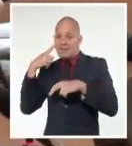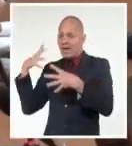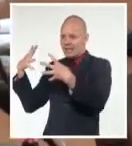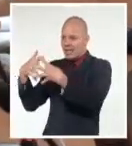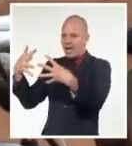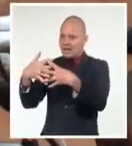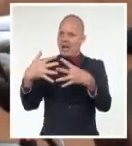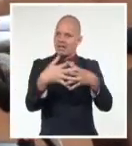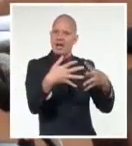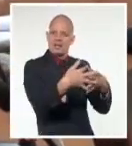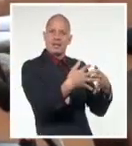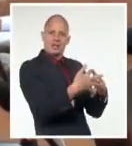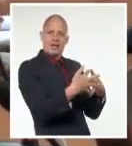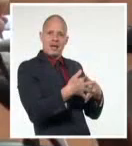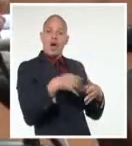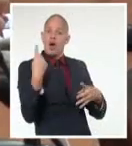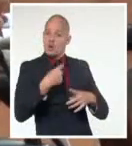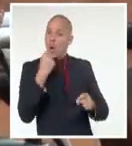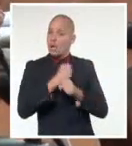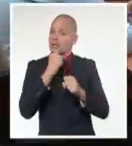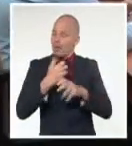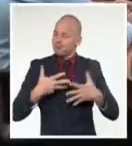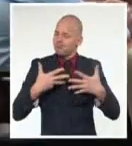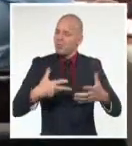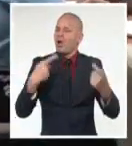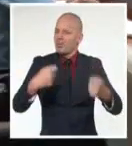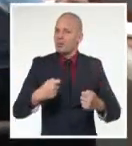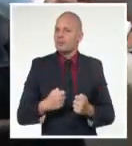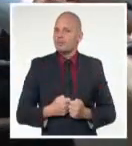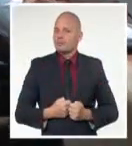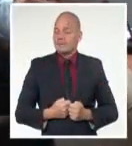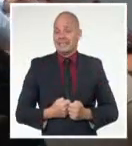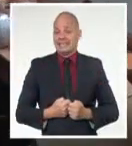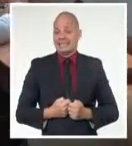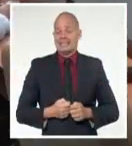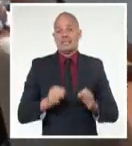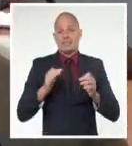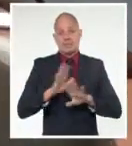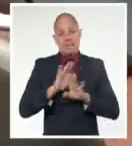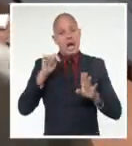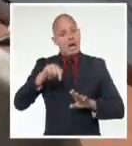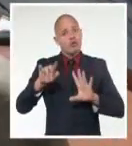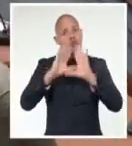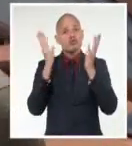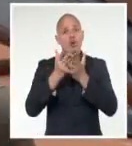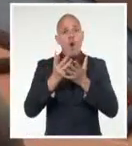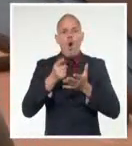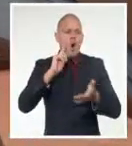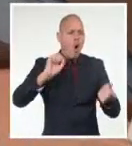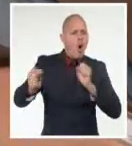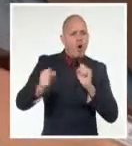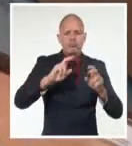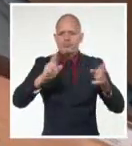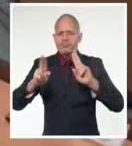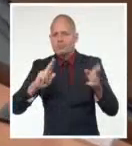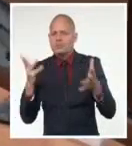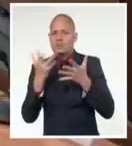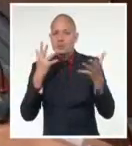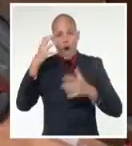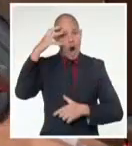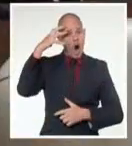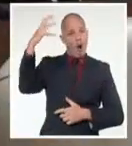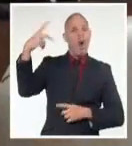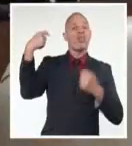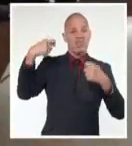de verdad a cada una de estas cosas. Y sobre estos retos que tiene el sistema de gestión del gobierno basado en ciencia e innovación, uno de los